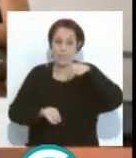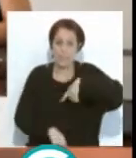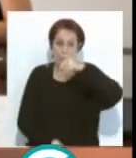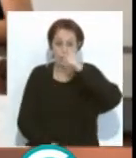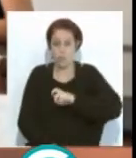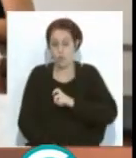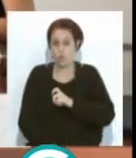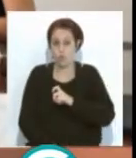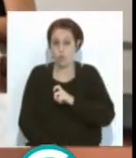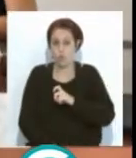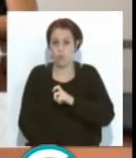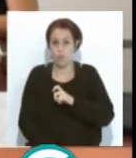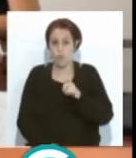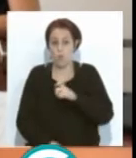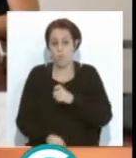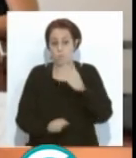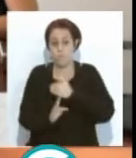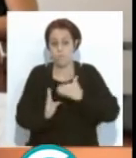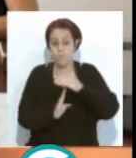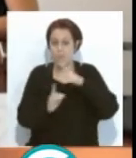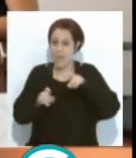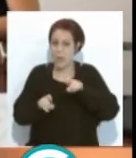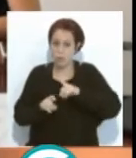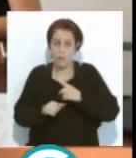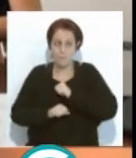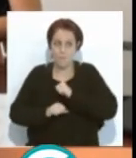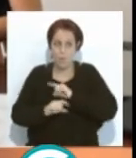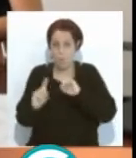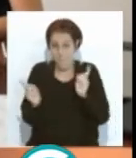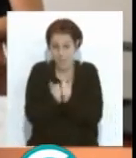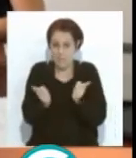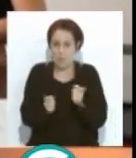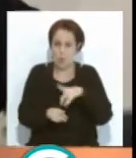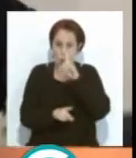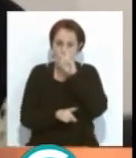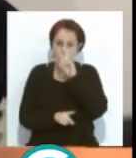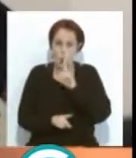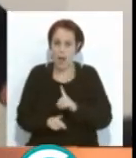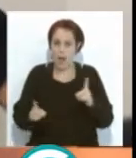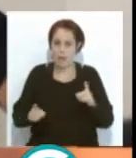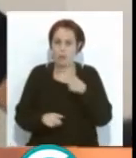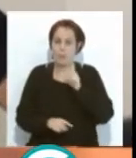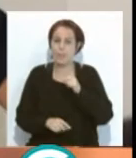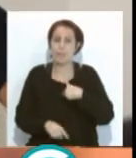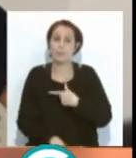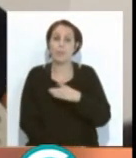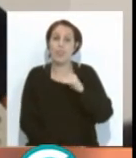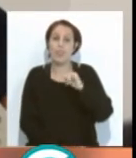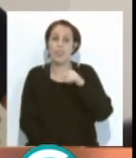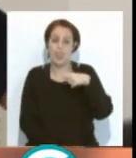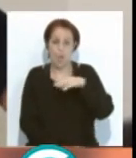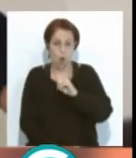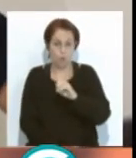una pequeña parada, esperemos que muy pequeña. Esperemos que sí, solo por un año. Diego, recurro a ti y